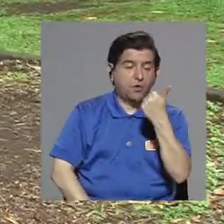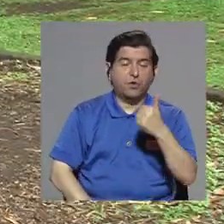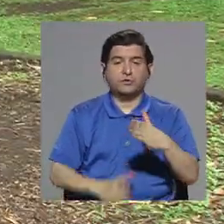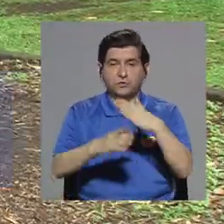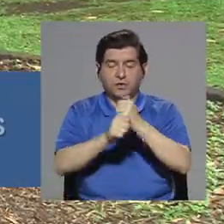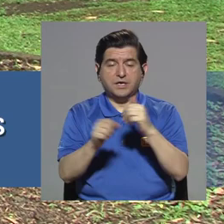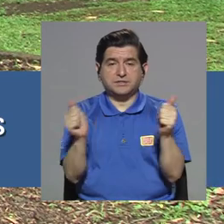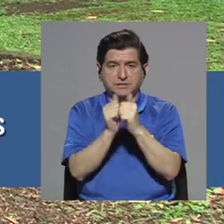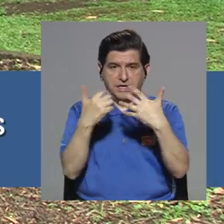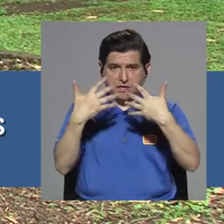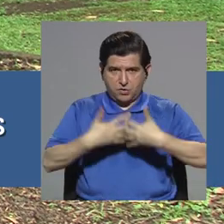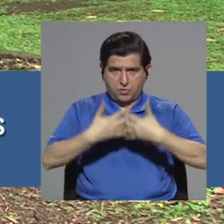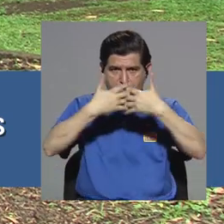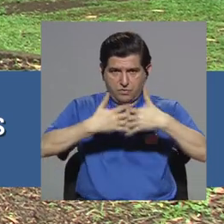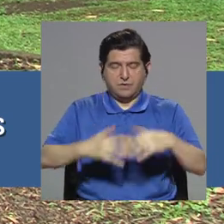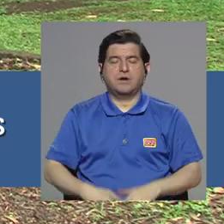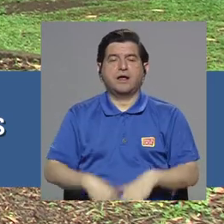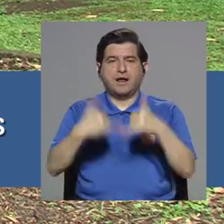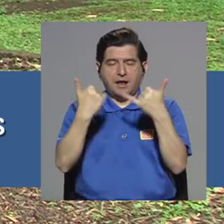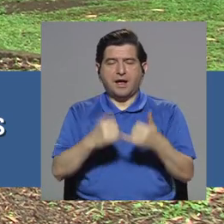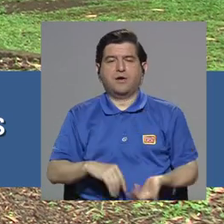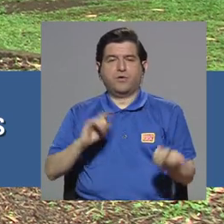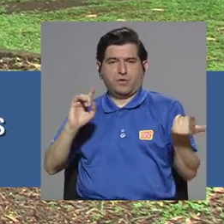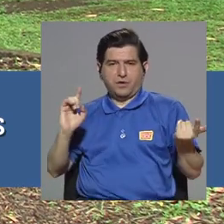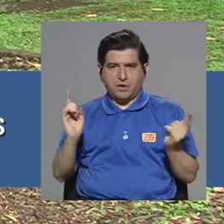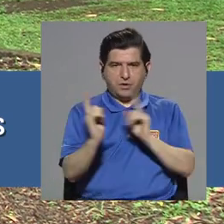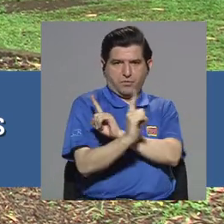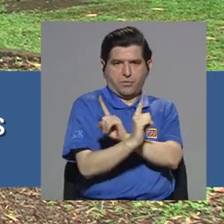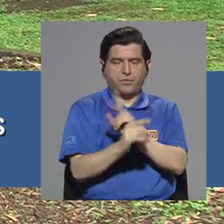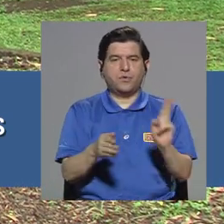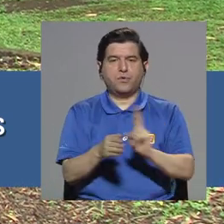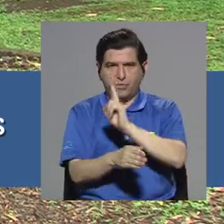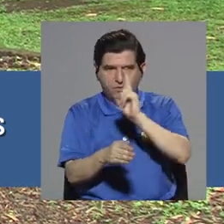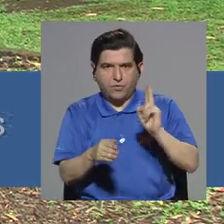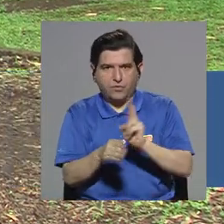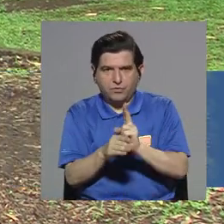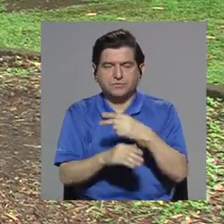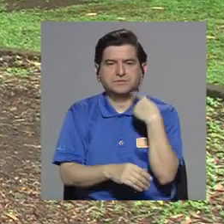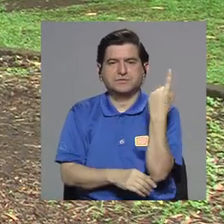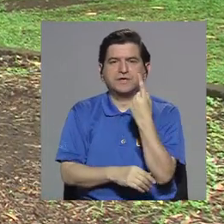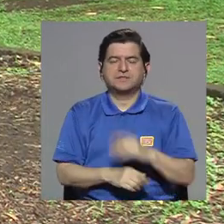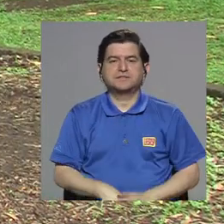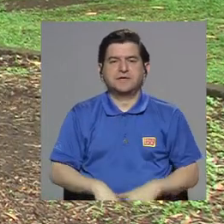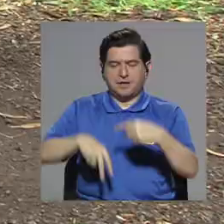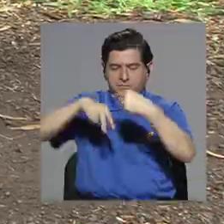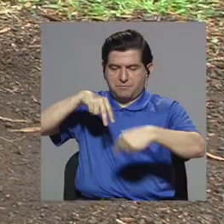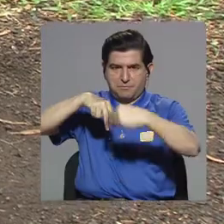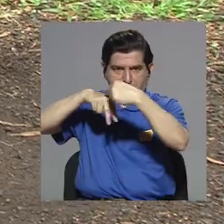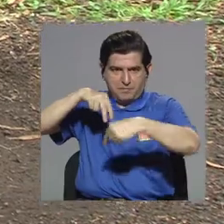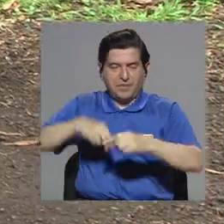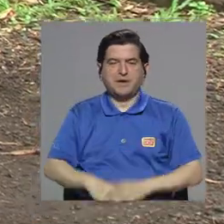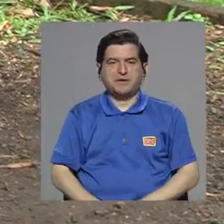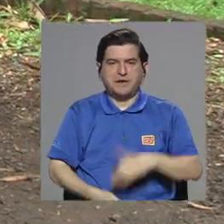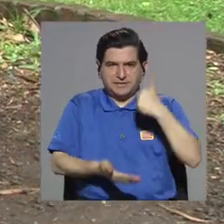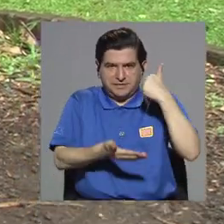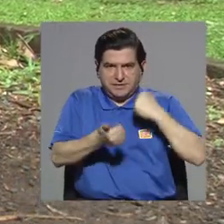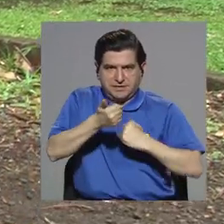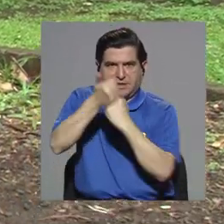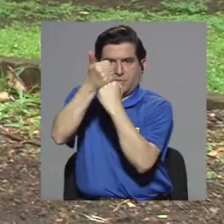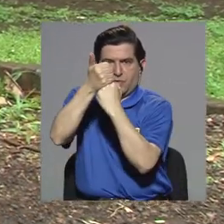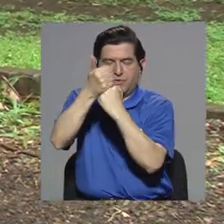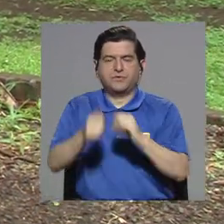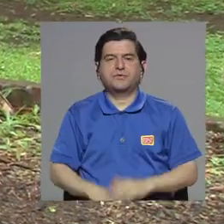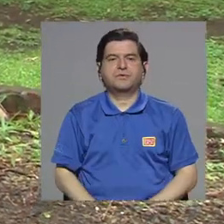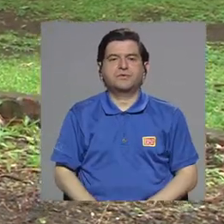Hay otro ejercicio que podemos hacer con esta máquina, que es ahora nos damos vuelta, siempre utilizamos las piernas para subir y